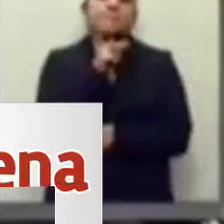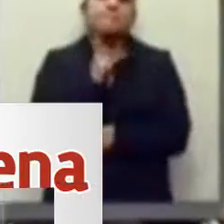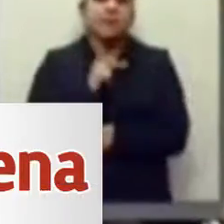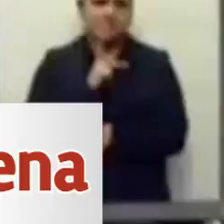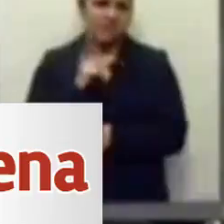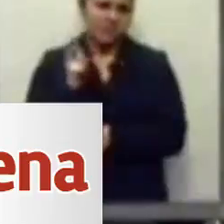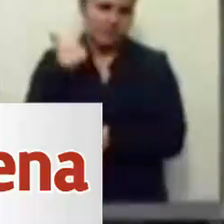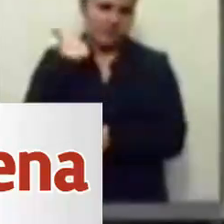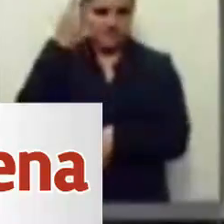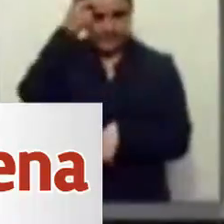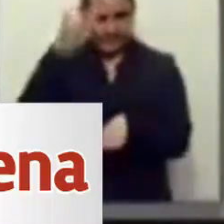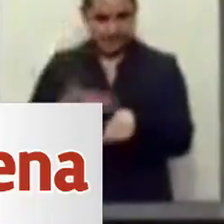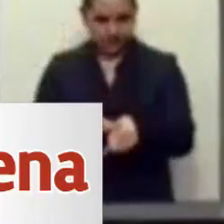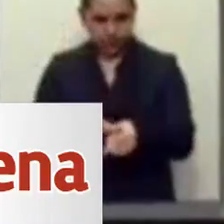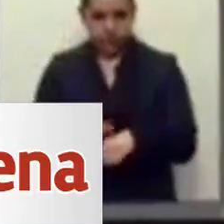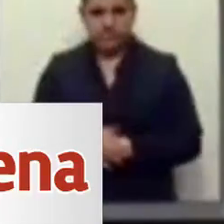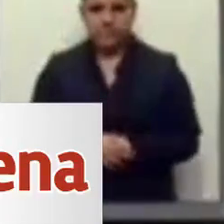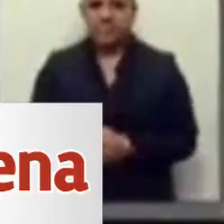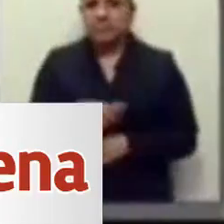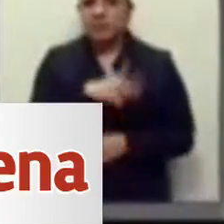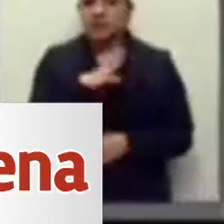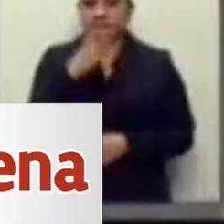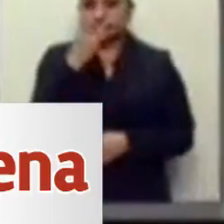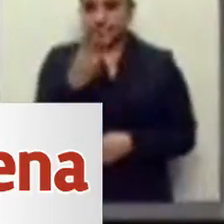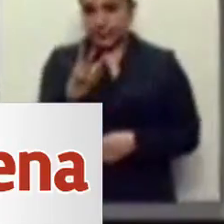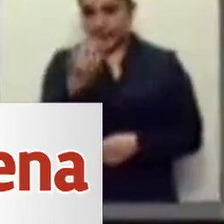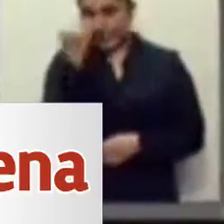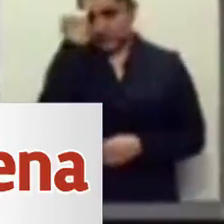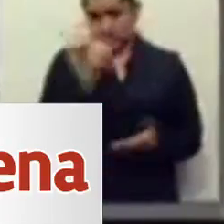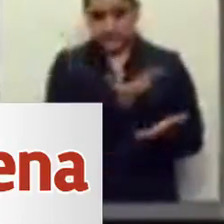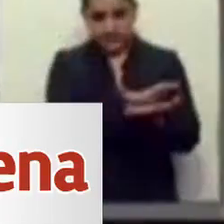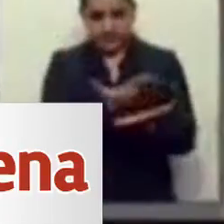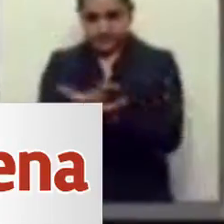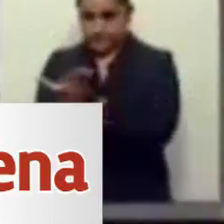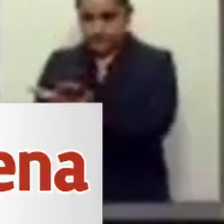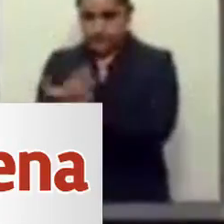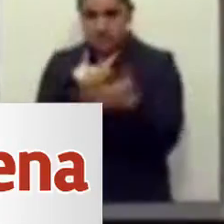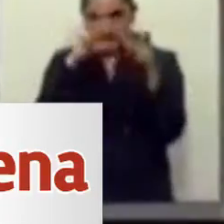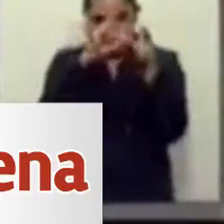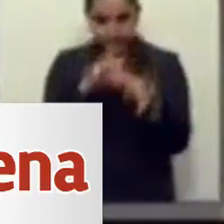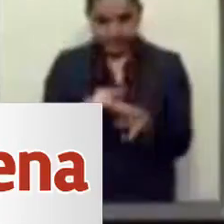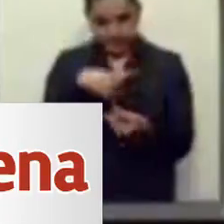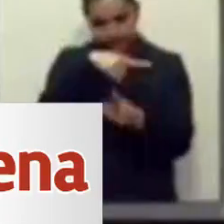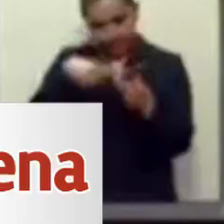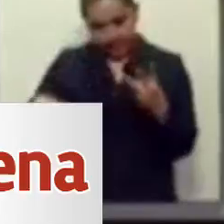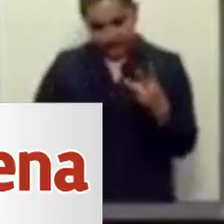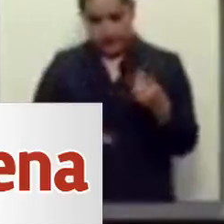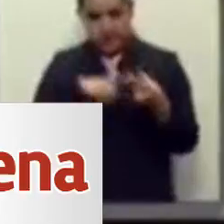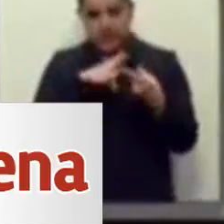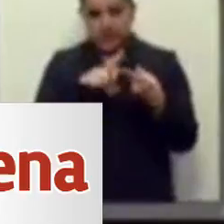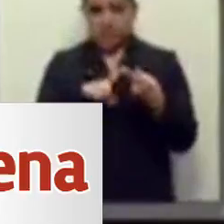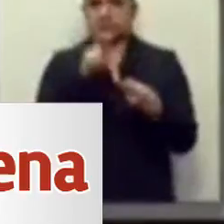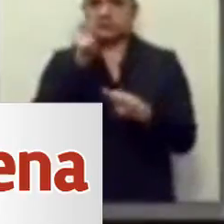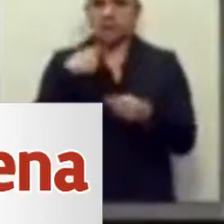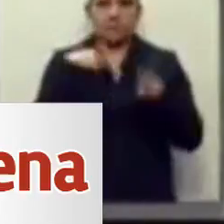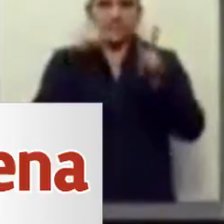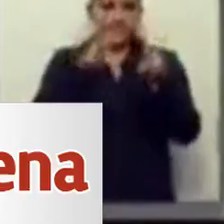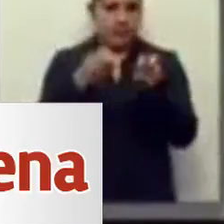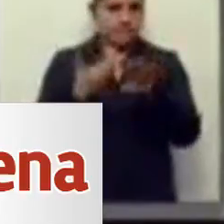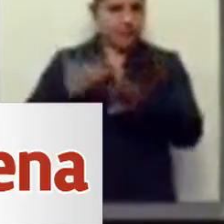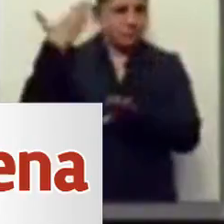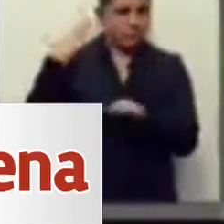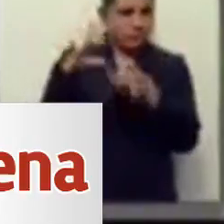La idea, hay tres iniciativas que vamos a presentar. Una tiene que ver con un tema que hemos insistido, la